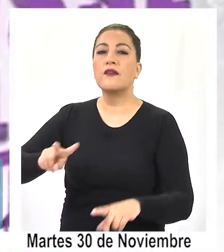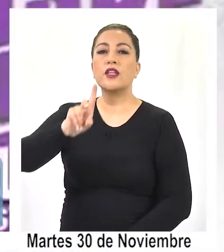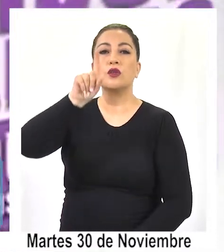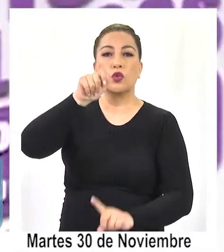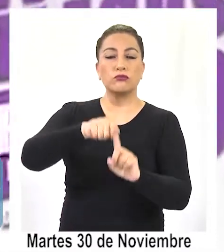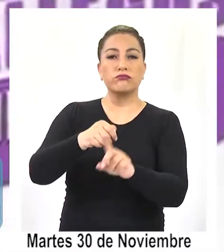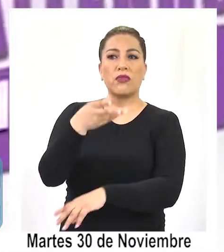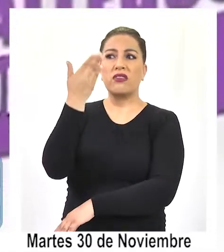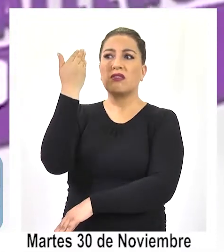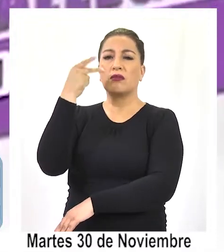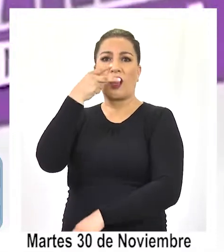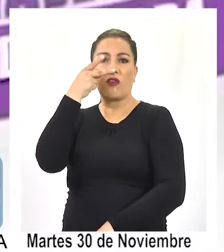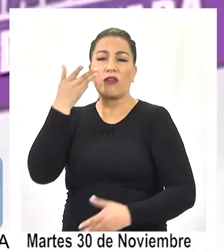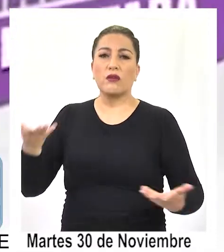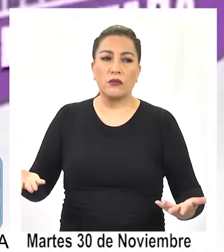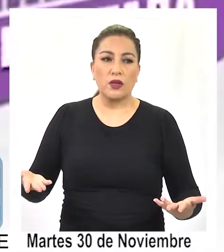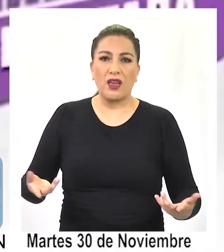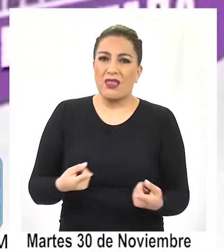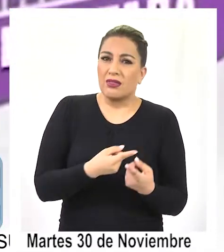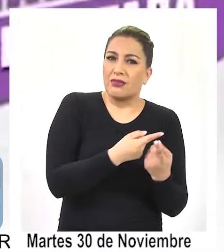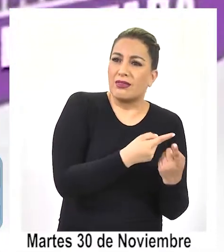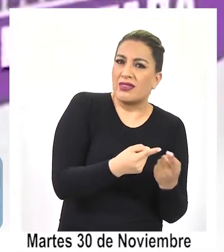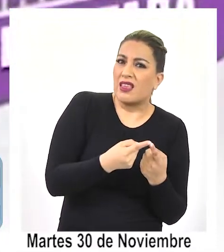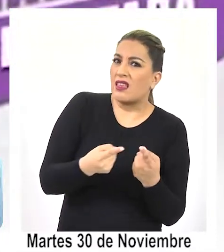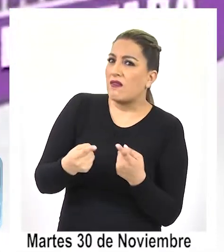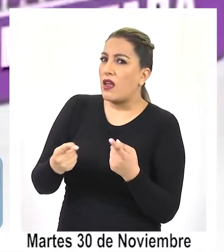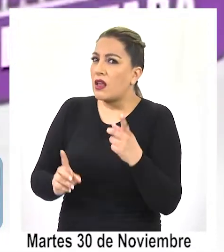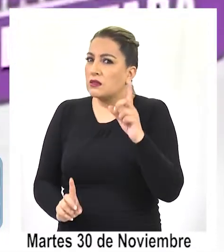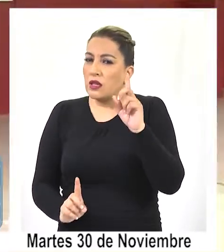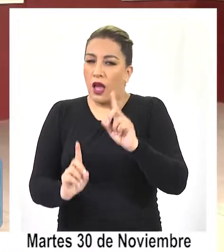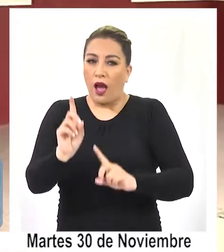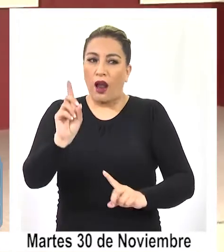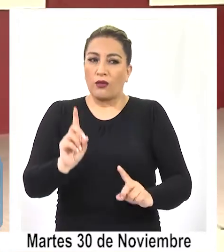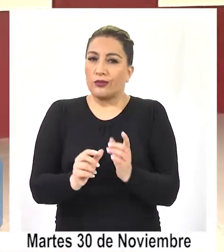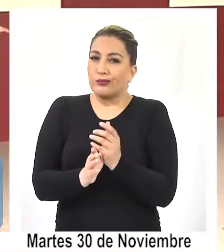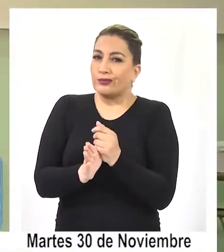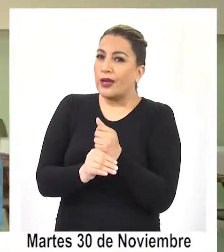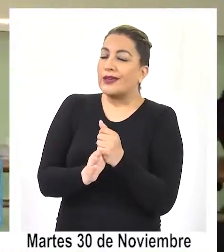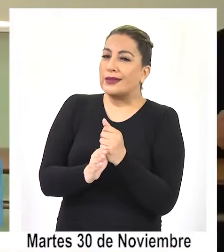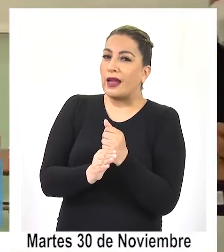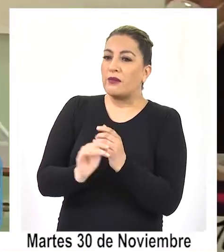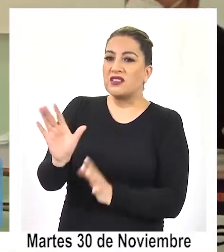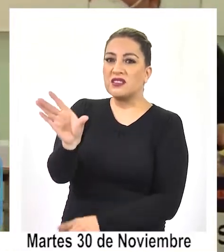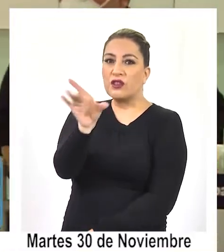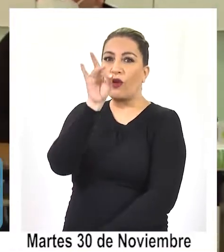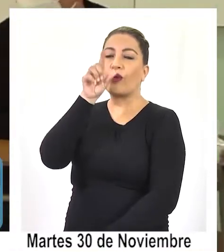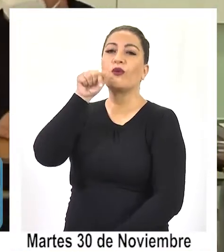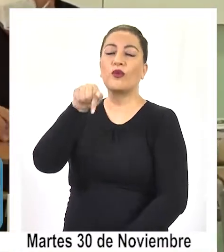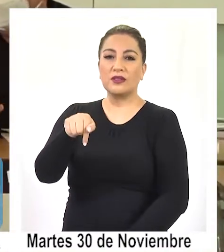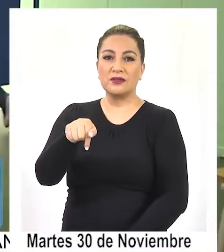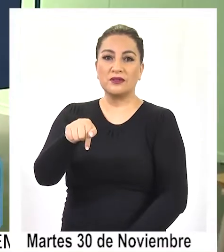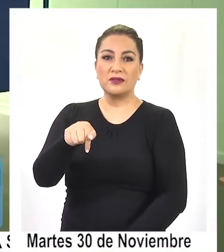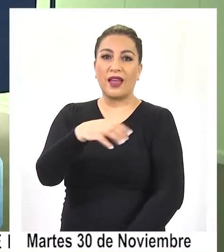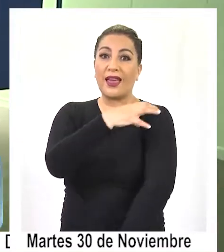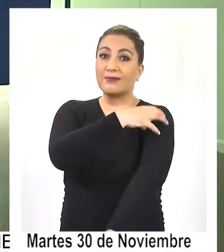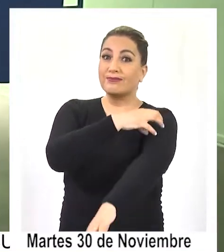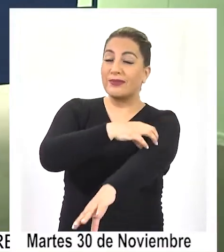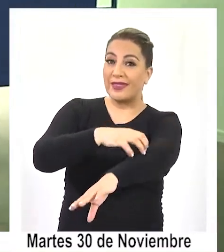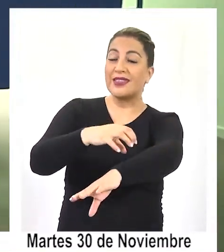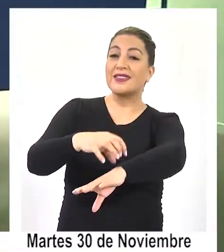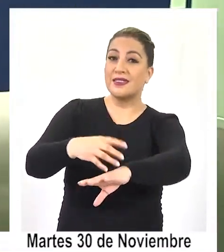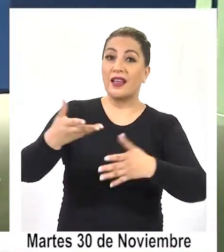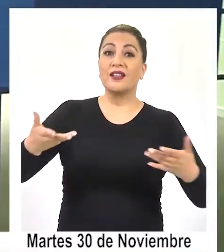de noviembre, debido a una serie de supuestas irregularidades detectadas a nivel nacional,